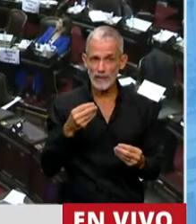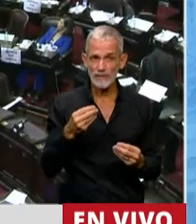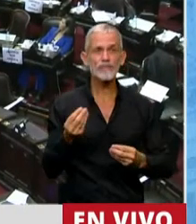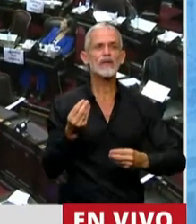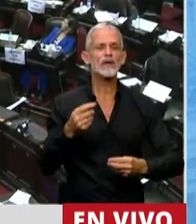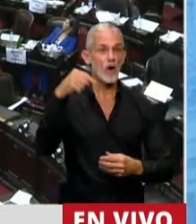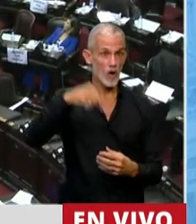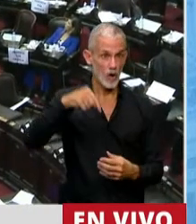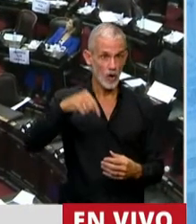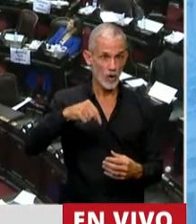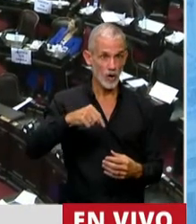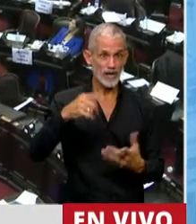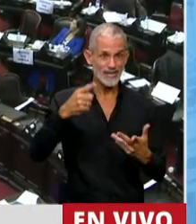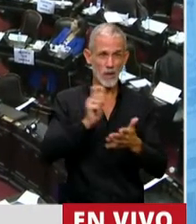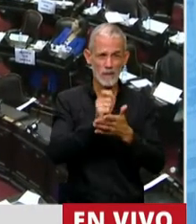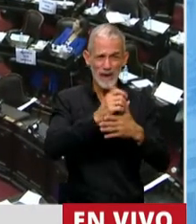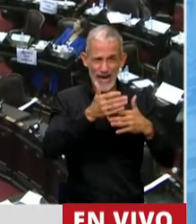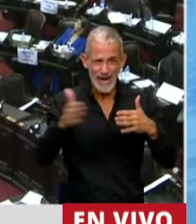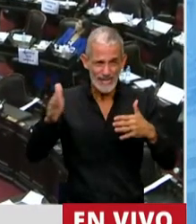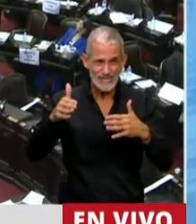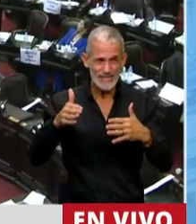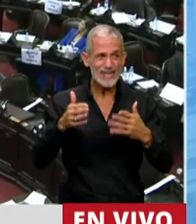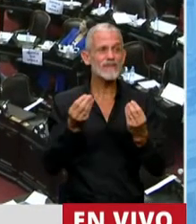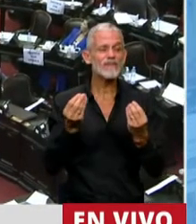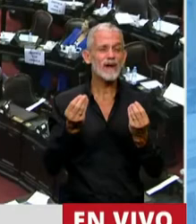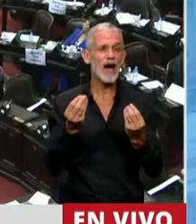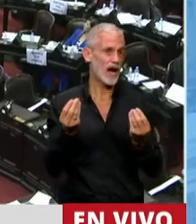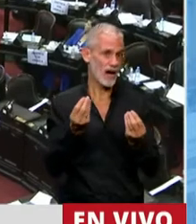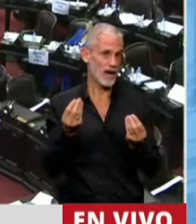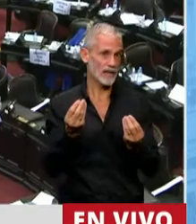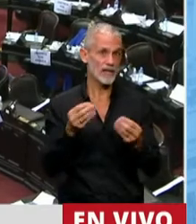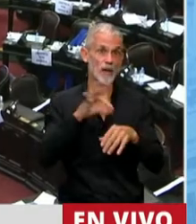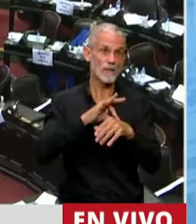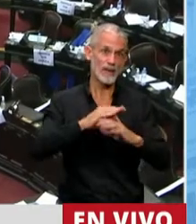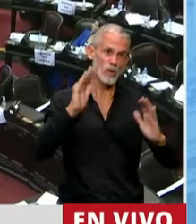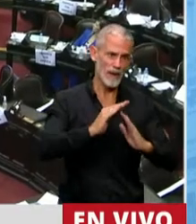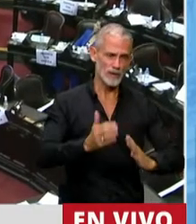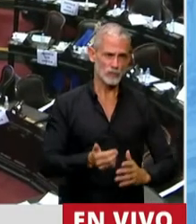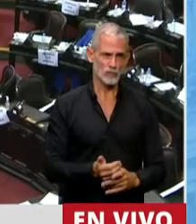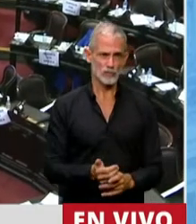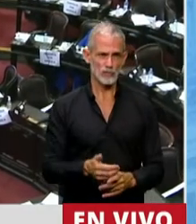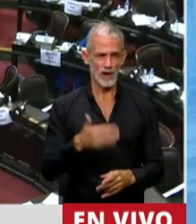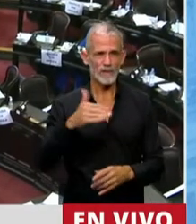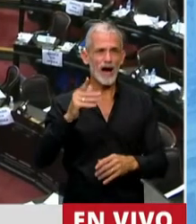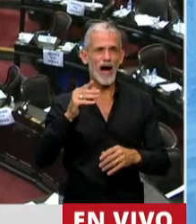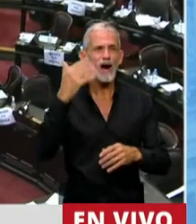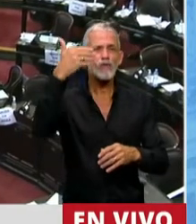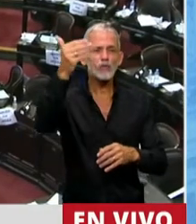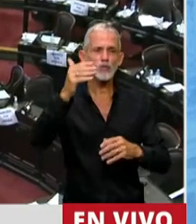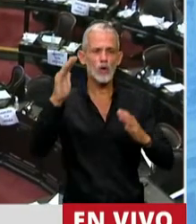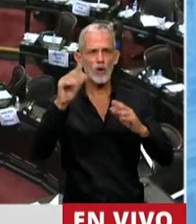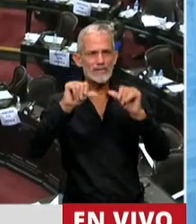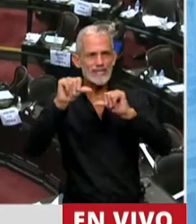Hoy y en estos meses que vienen vamos a tener menos médicos, vamos a tener menos futuros